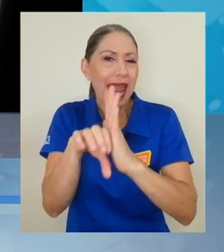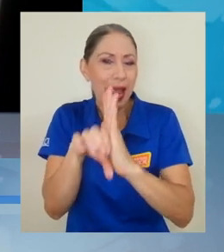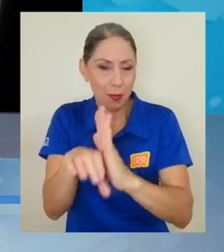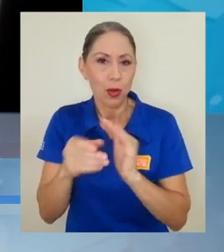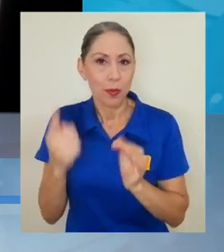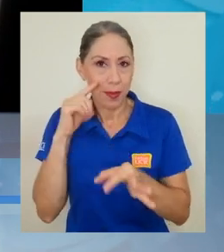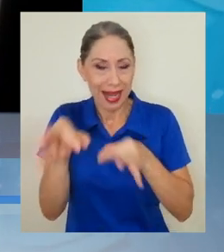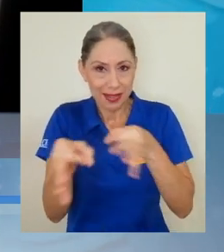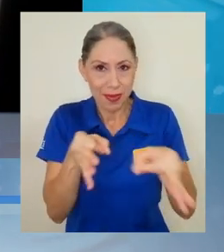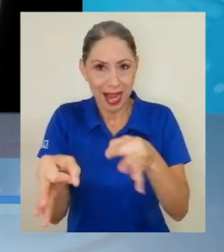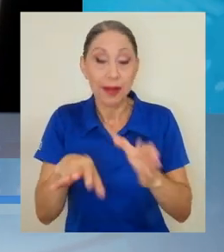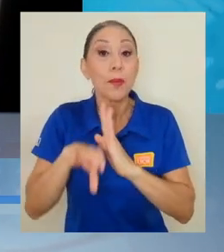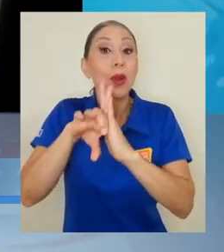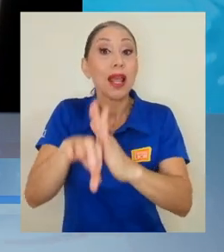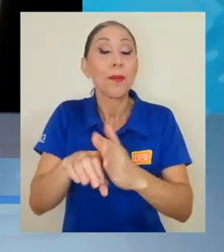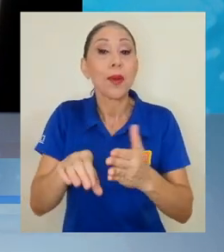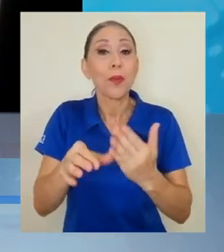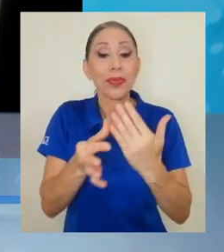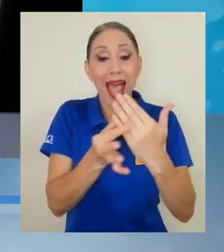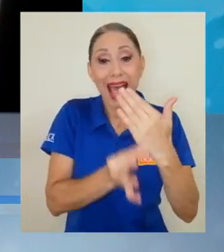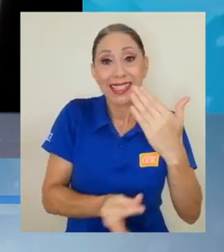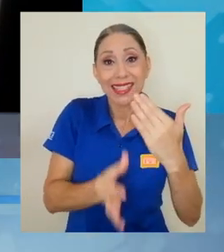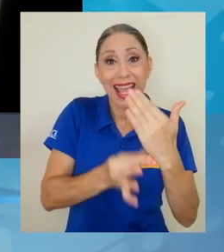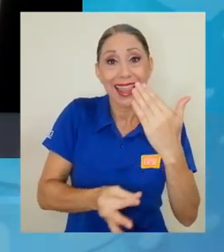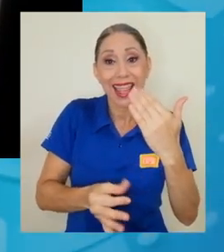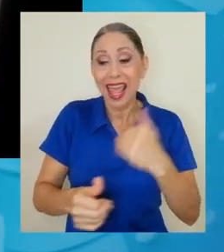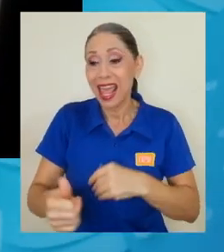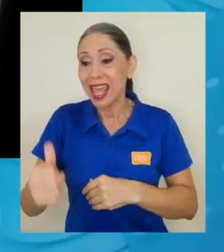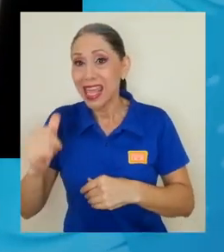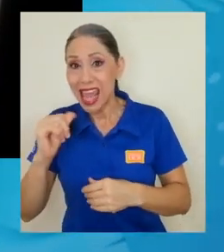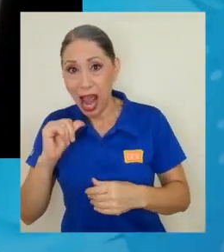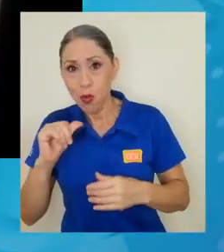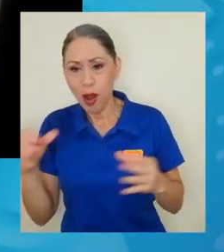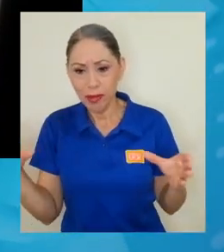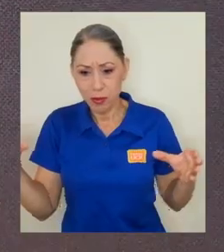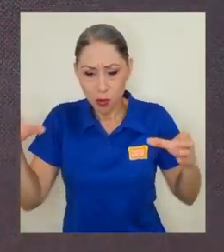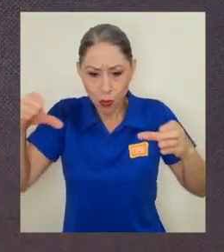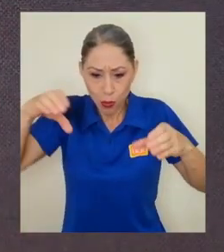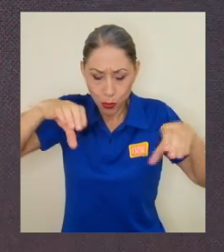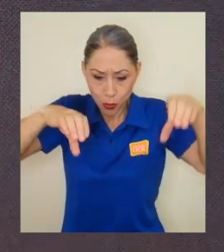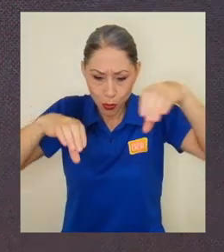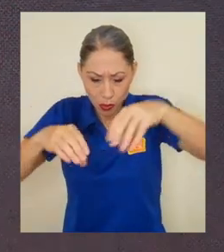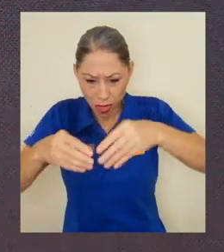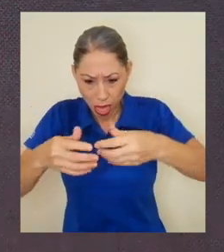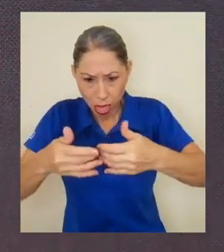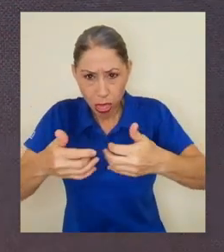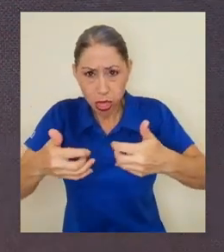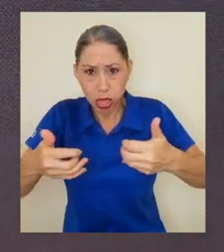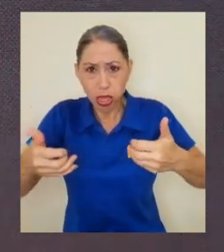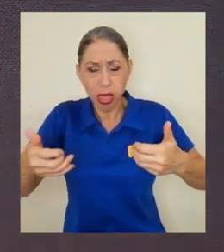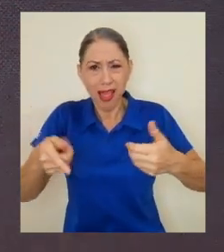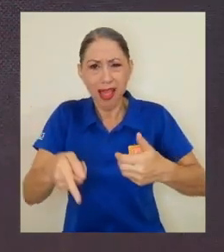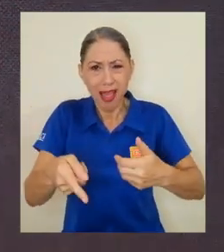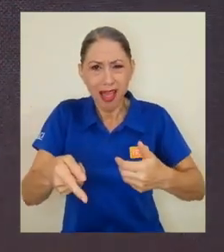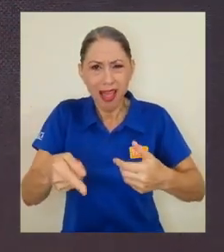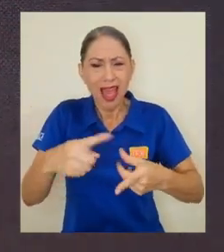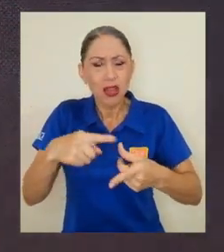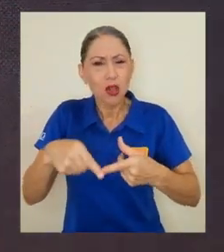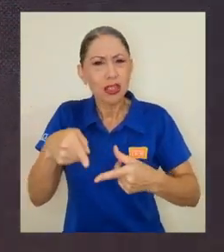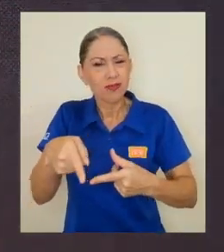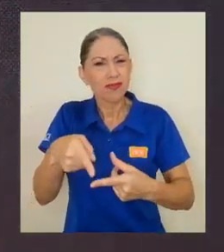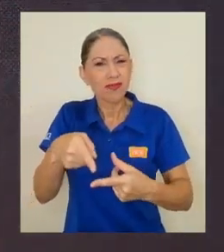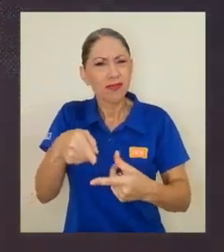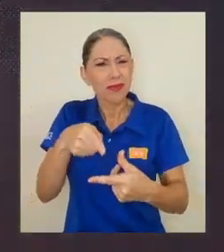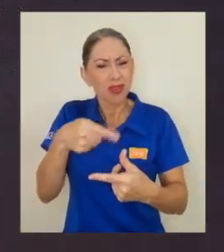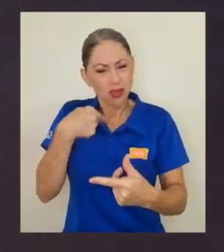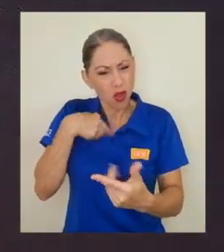todos, que es cuando mezclas aceite y agua, ves una separación entre ellas y bueno, el estudio mío, más en la parte molecular, era ver